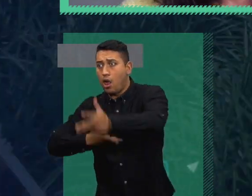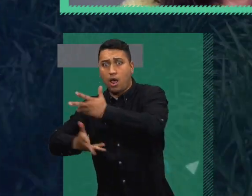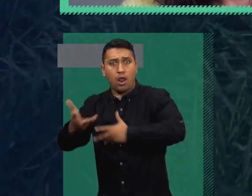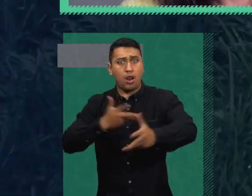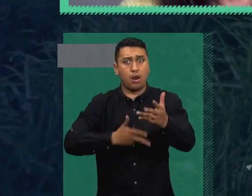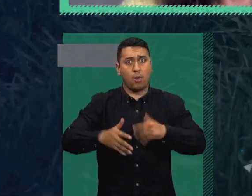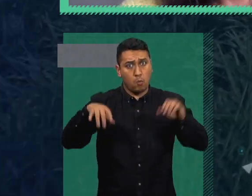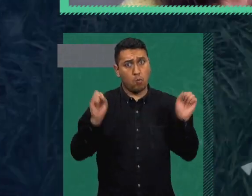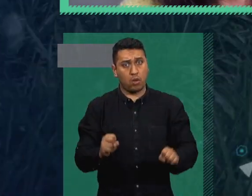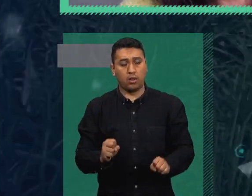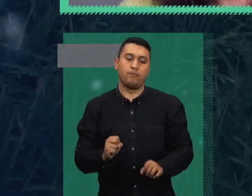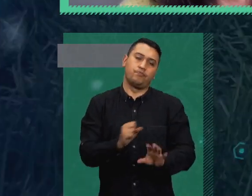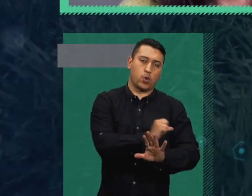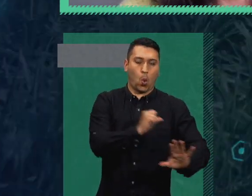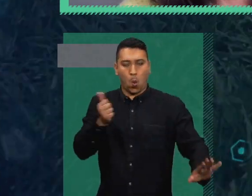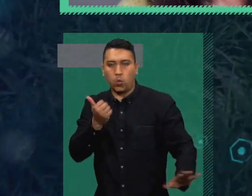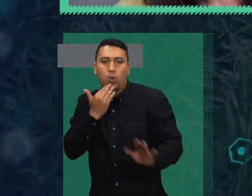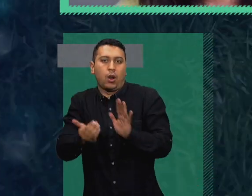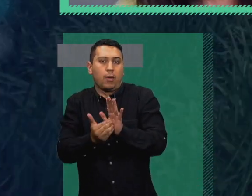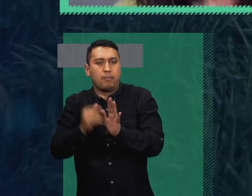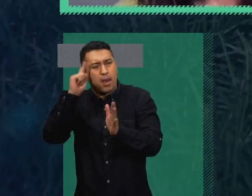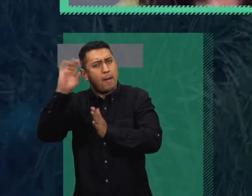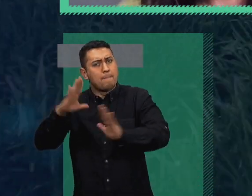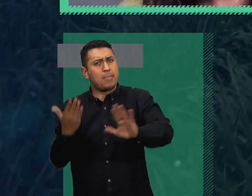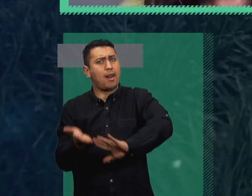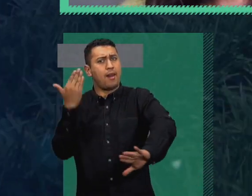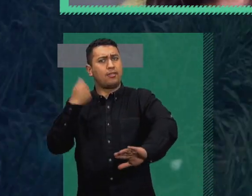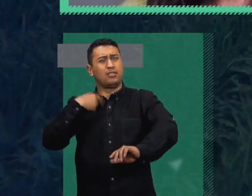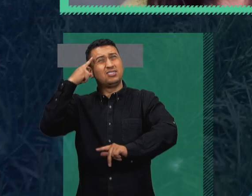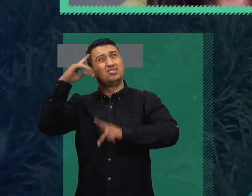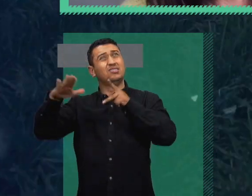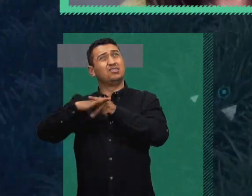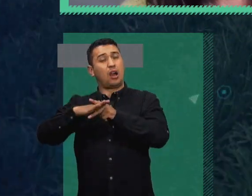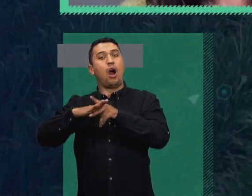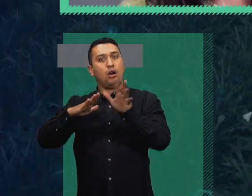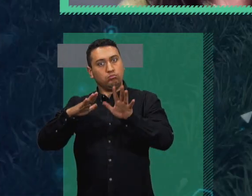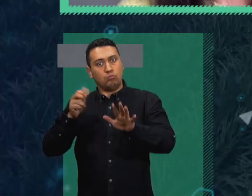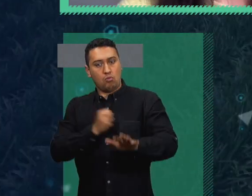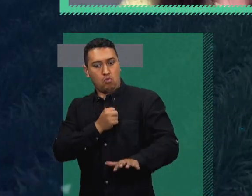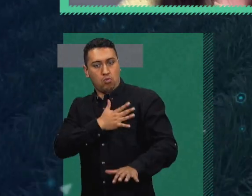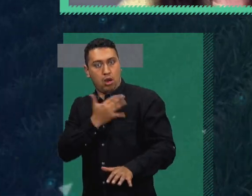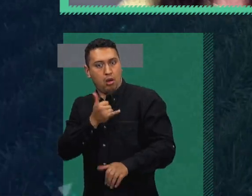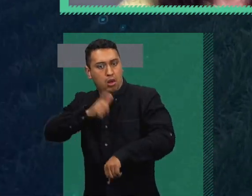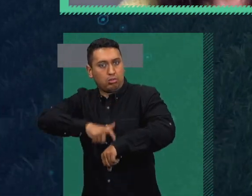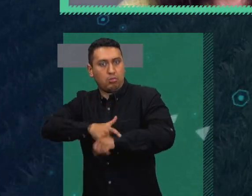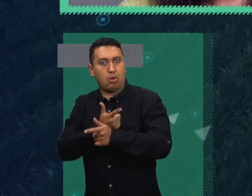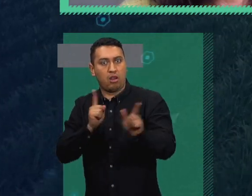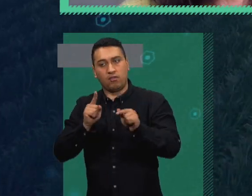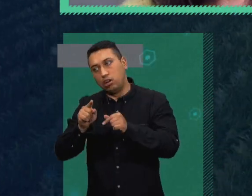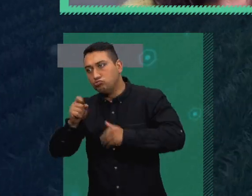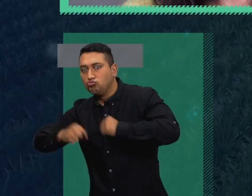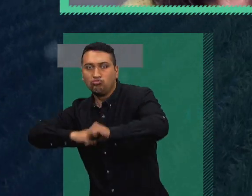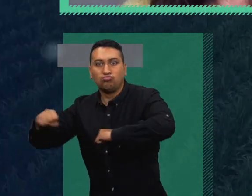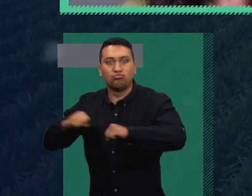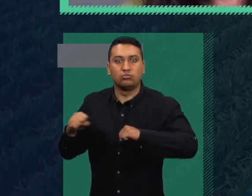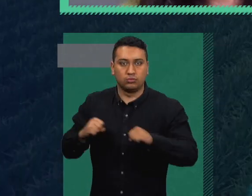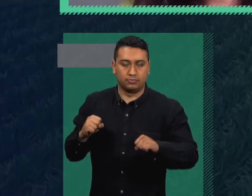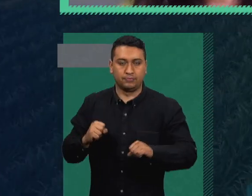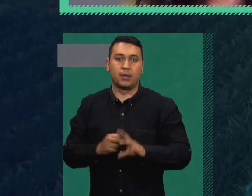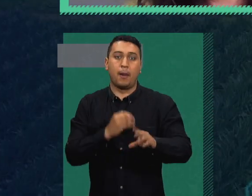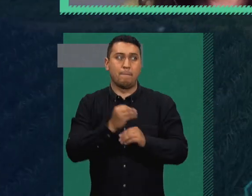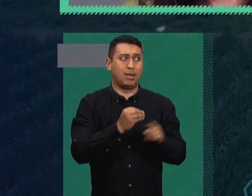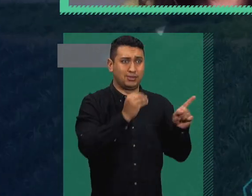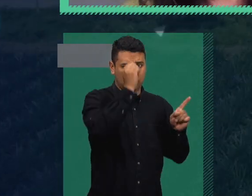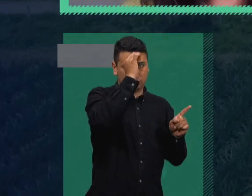obviamente dentro de las posibilidades que tenemos. Y pues finalmente también aconsejan los expertos tratar de